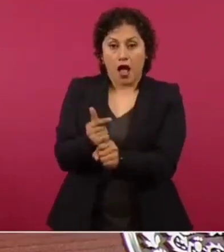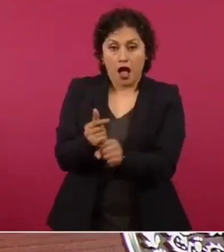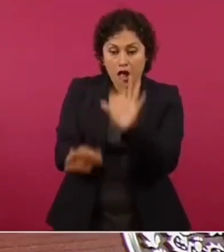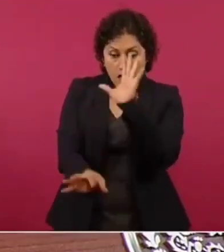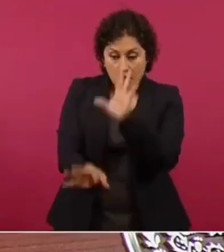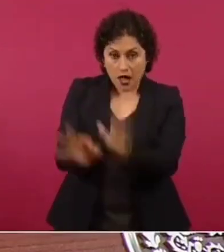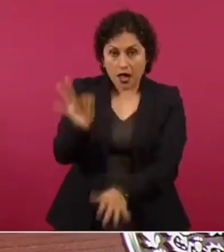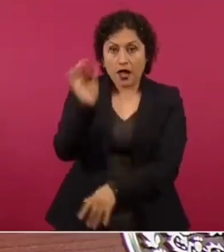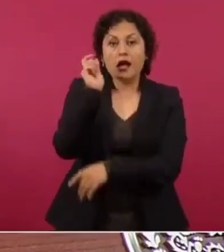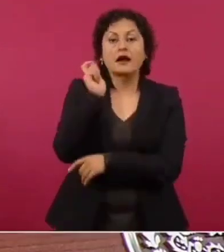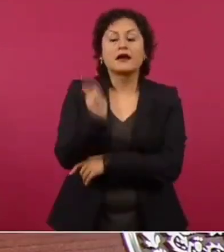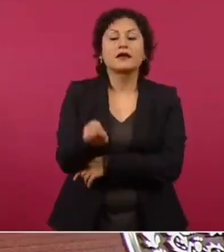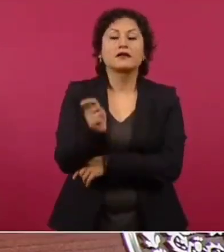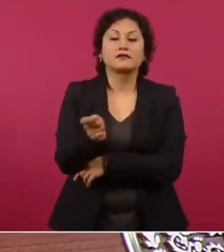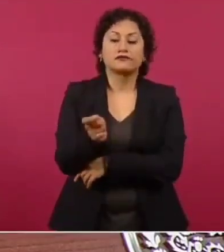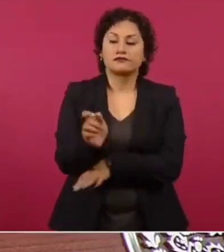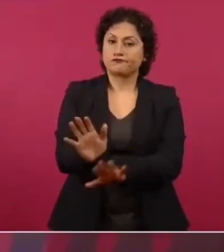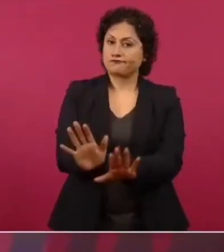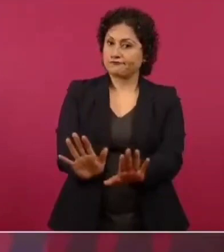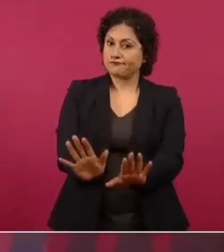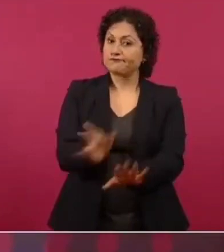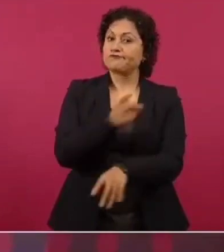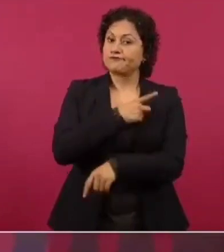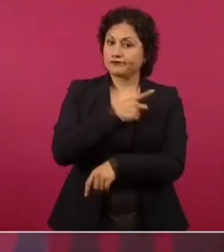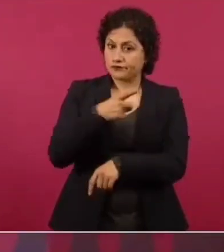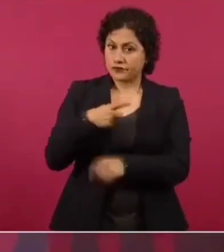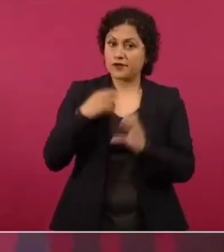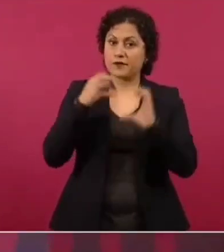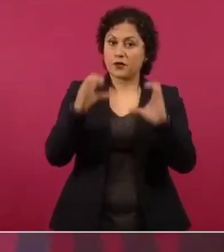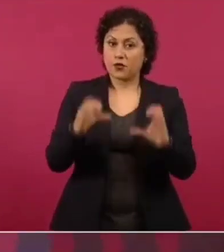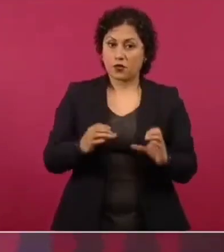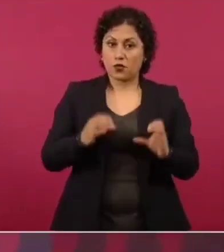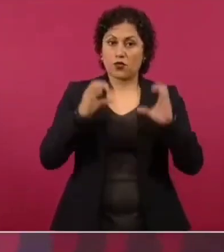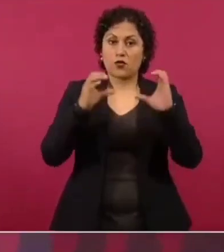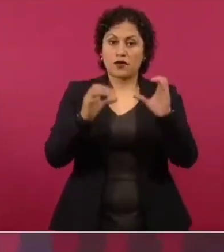tener cuidado,